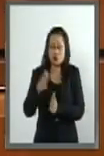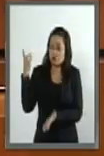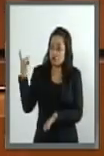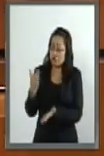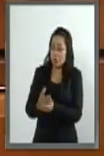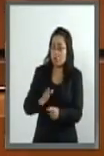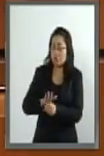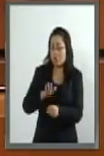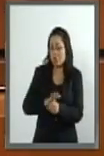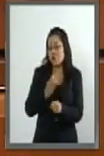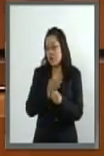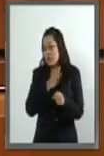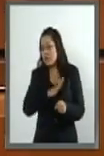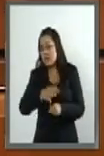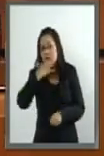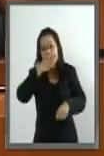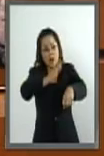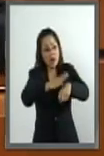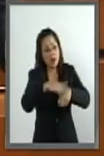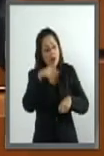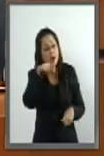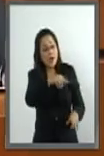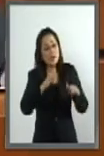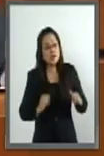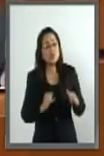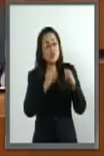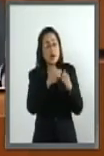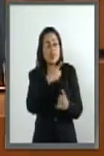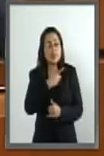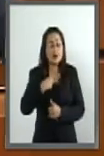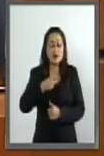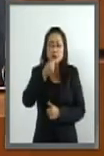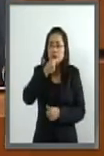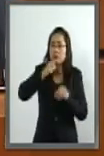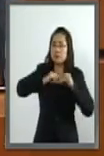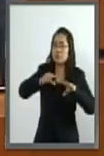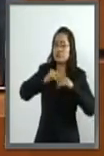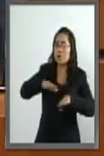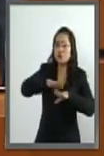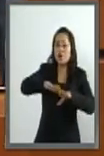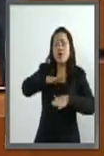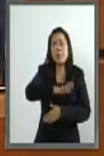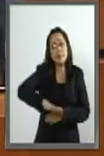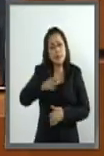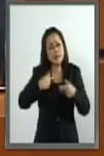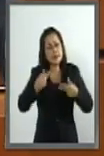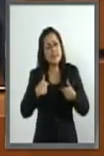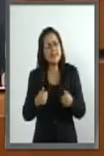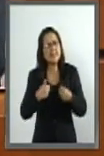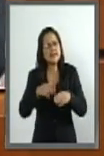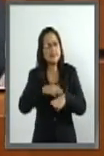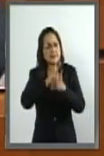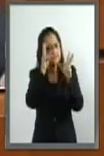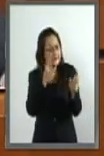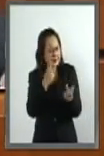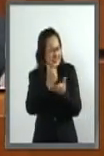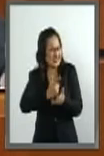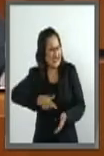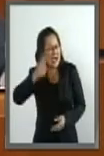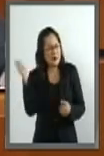que las instituciones hagan campañas de concientización entre la población sobre este grave